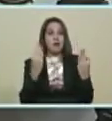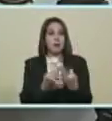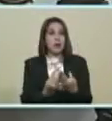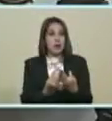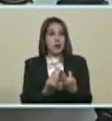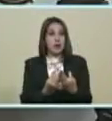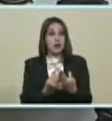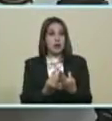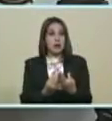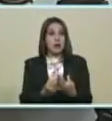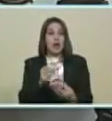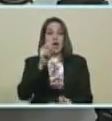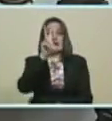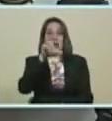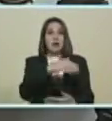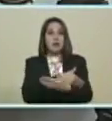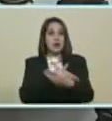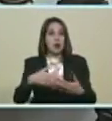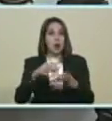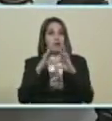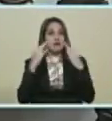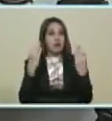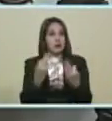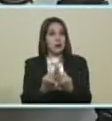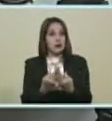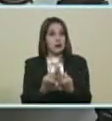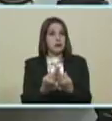A 3 millones De familias